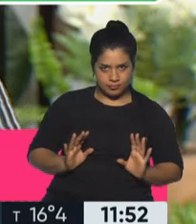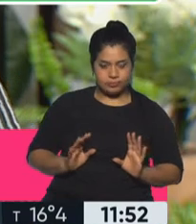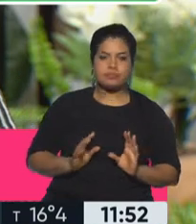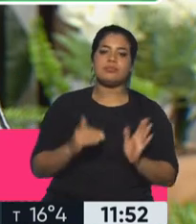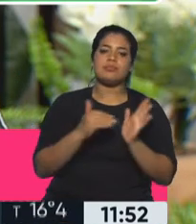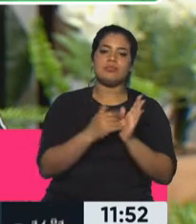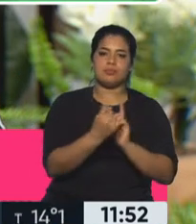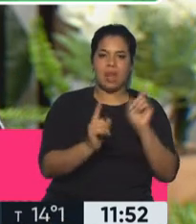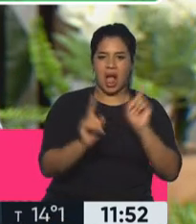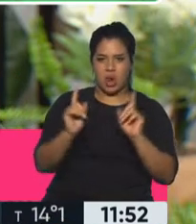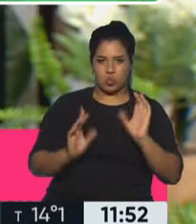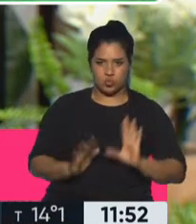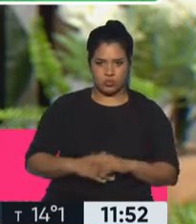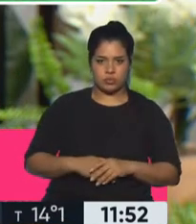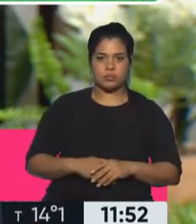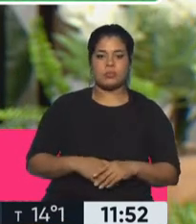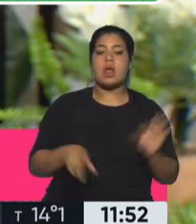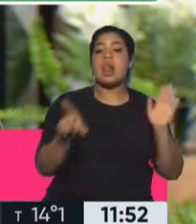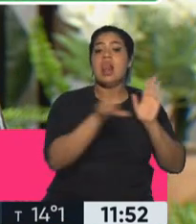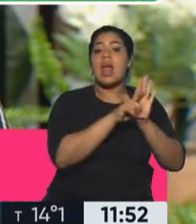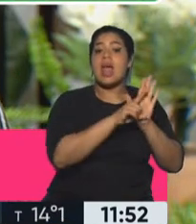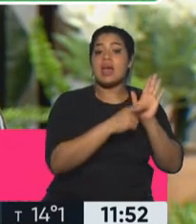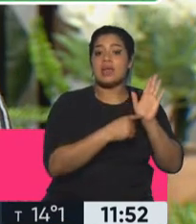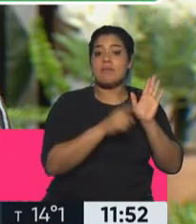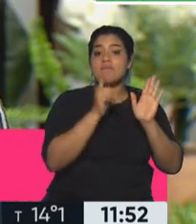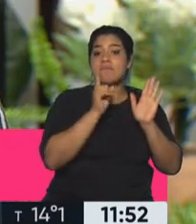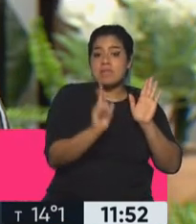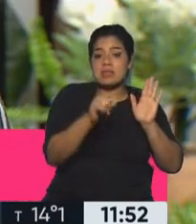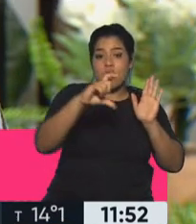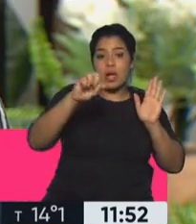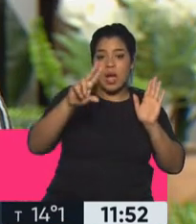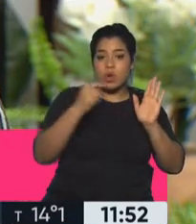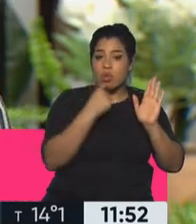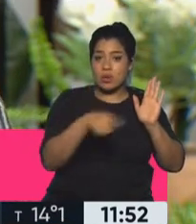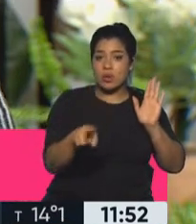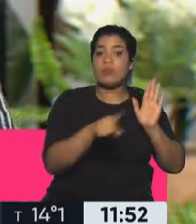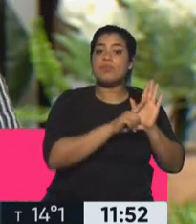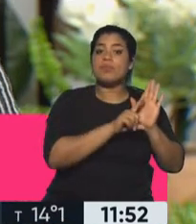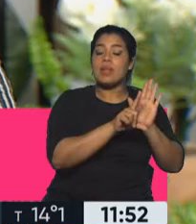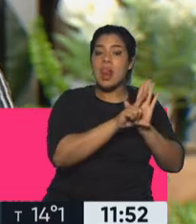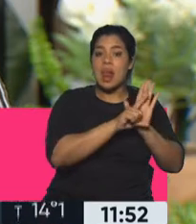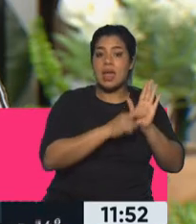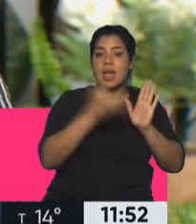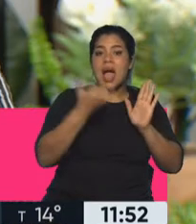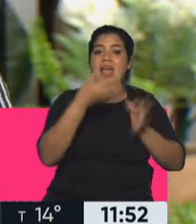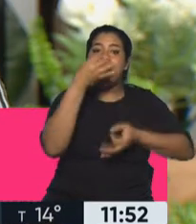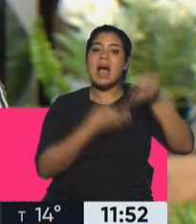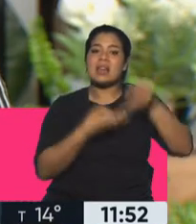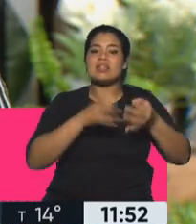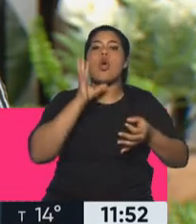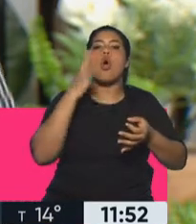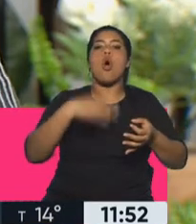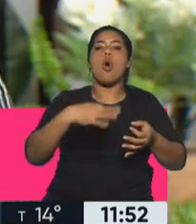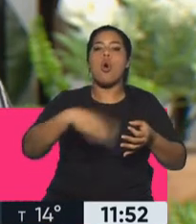dentro de esta ley que mencionaba, Caro, no sé si la menciono, pero sí, dijiste algo de la ley, está el análisis obligatorio durante el embarazo,